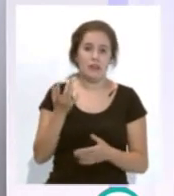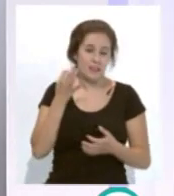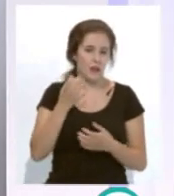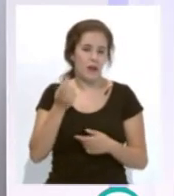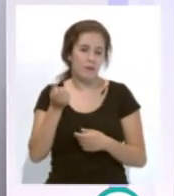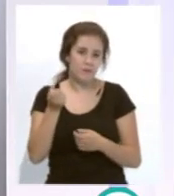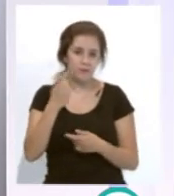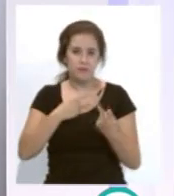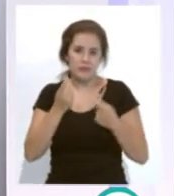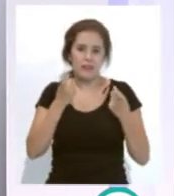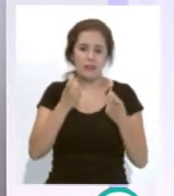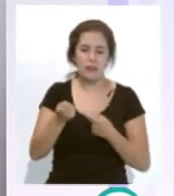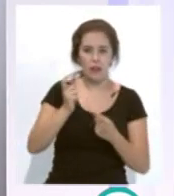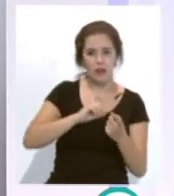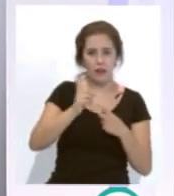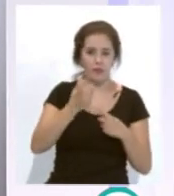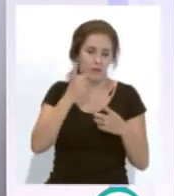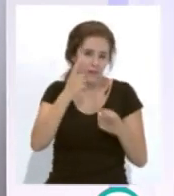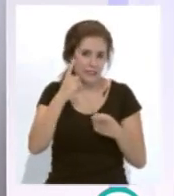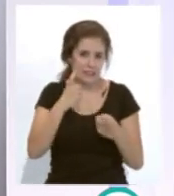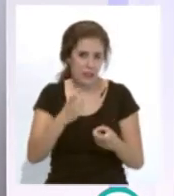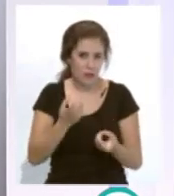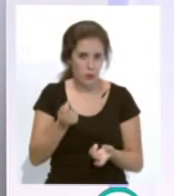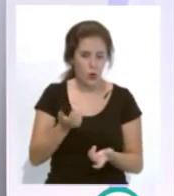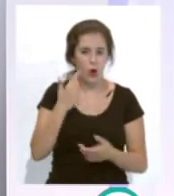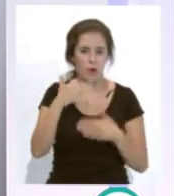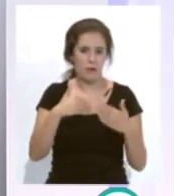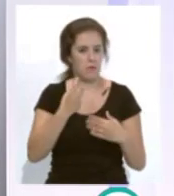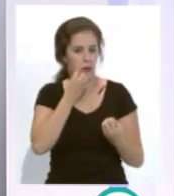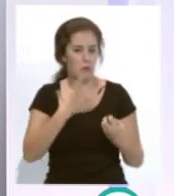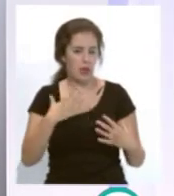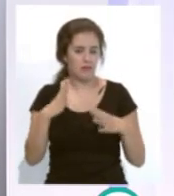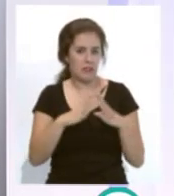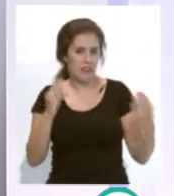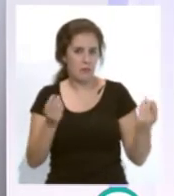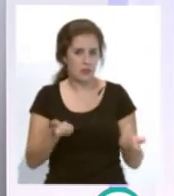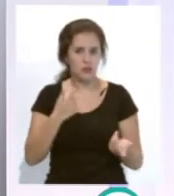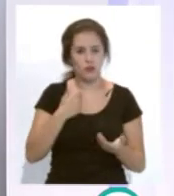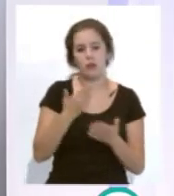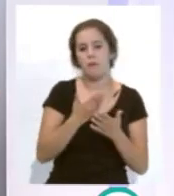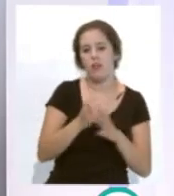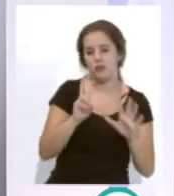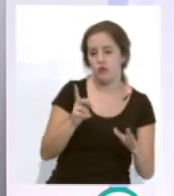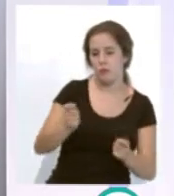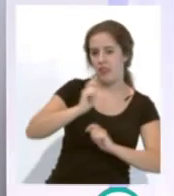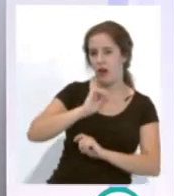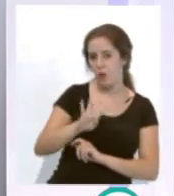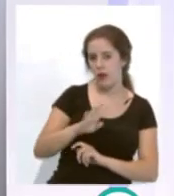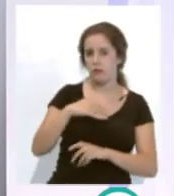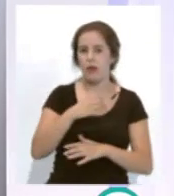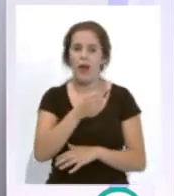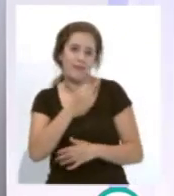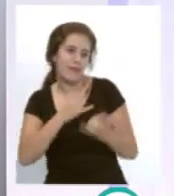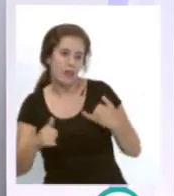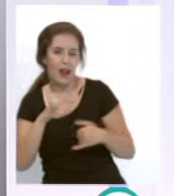siempre, en negociación siempre hay un tiralla floja, por mucho que tengas, que haya buen entendimiento, pero yo te pido siete, tú me das cuatro, pues al final quedamos